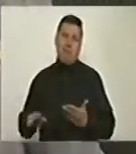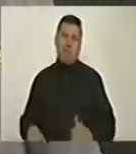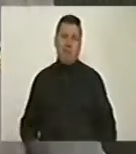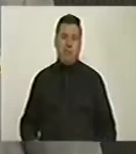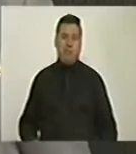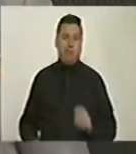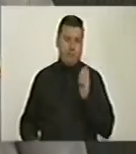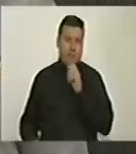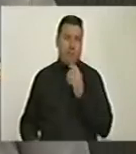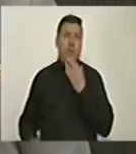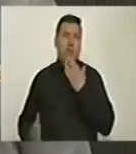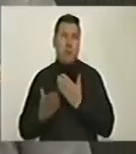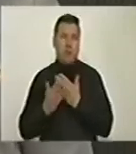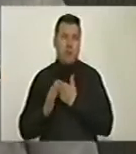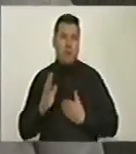narcotráfico. Gracias, Presidente.